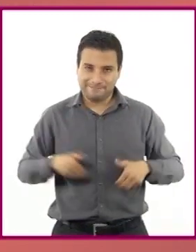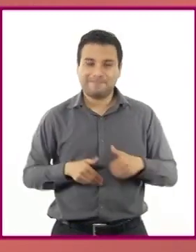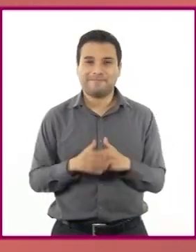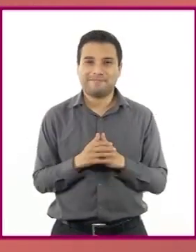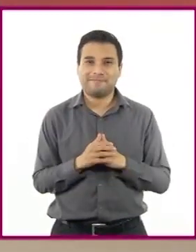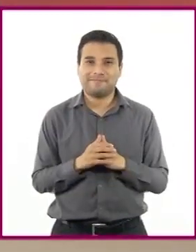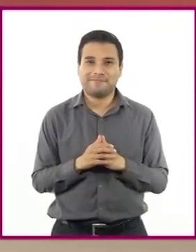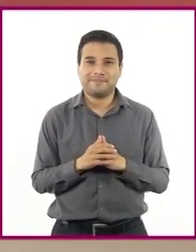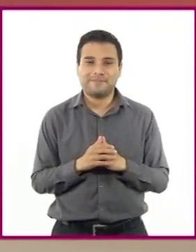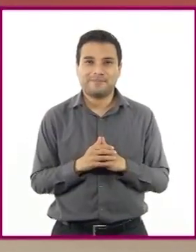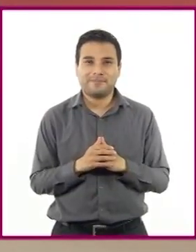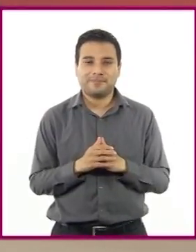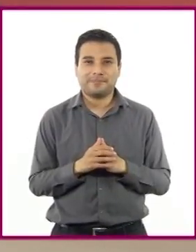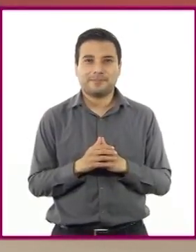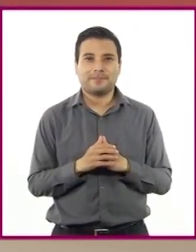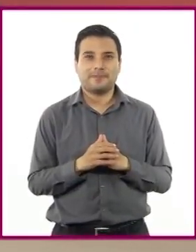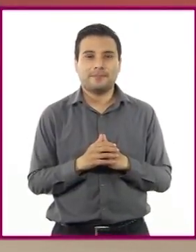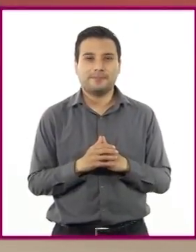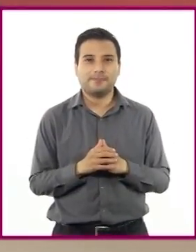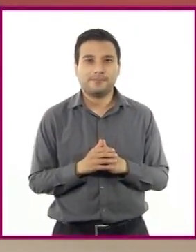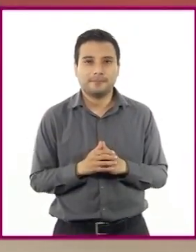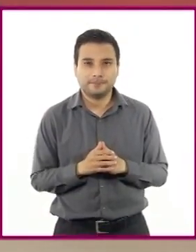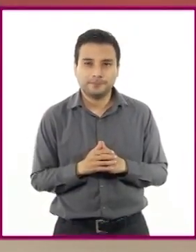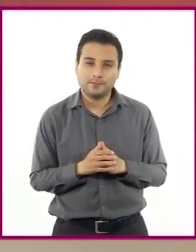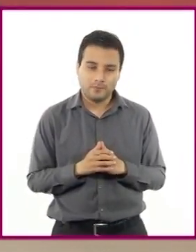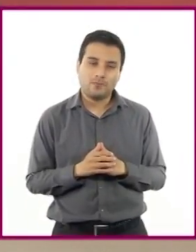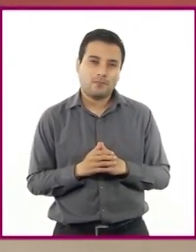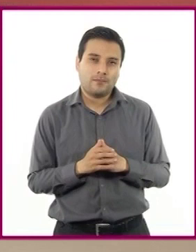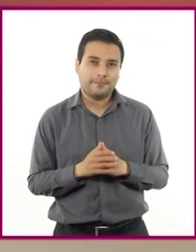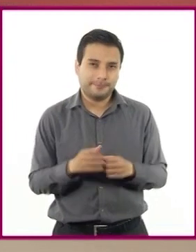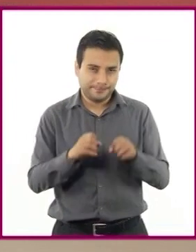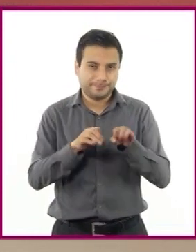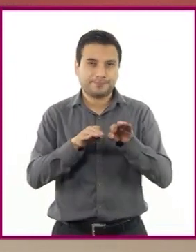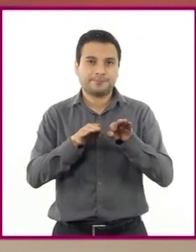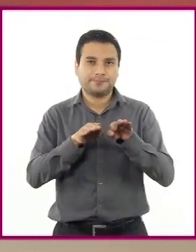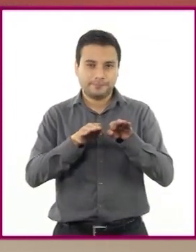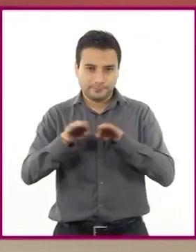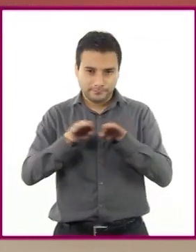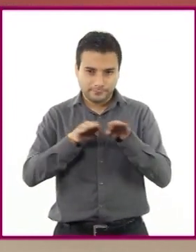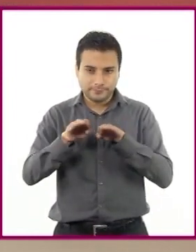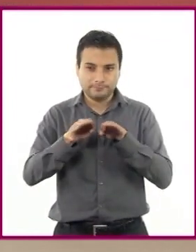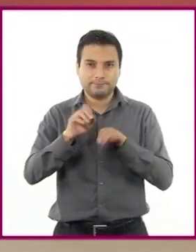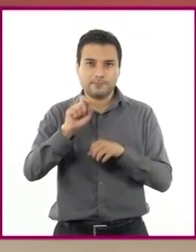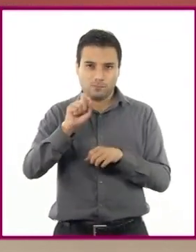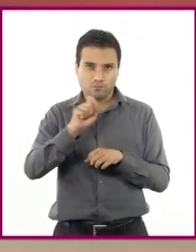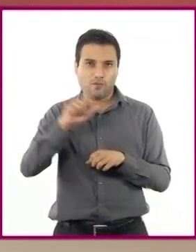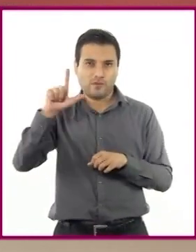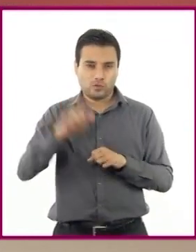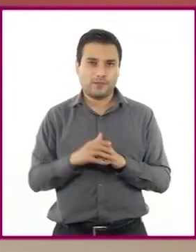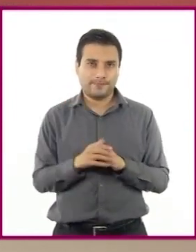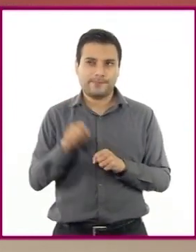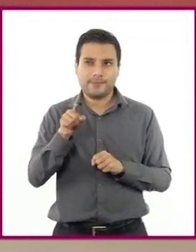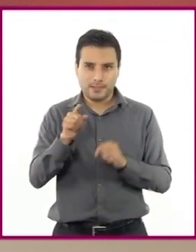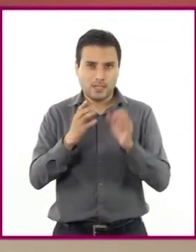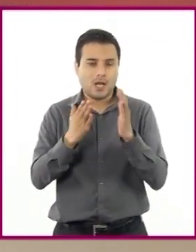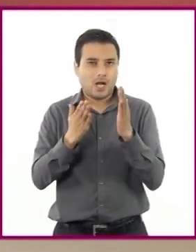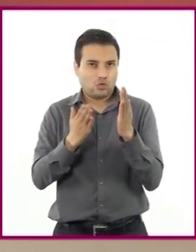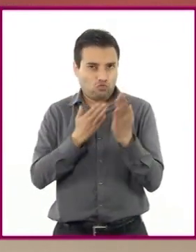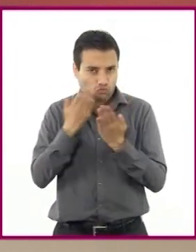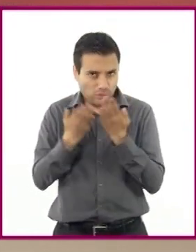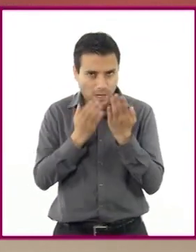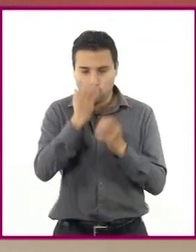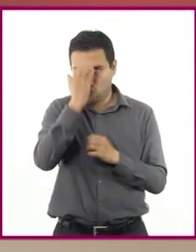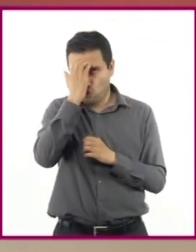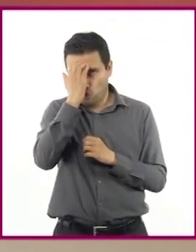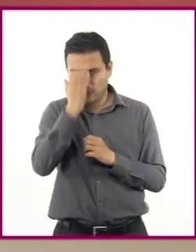este caso llevan a un nivel profesional el adaptar y representar historias. Ellos estudian y conocen los elementos